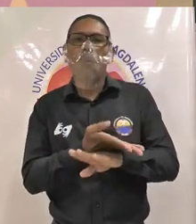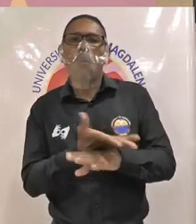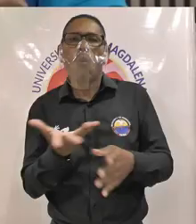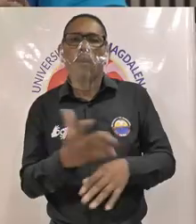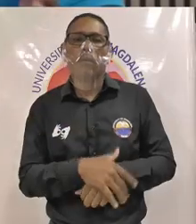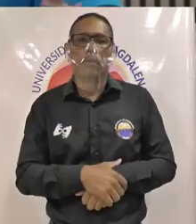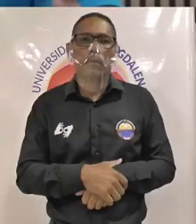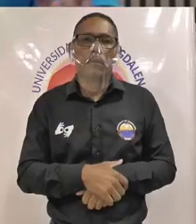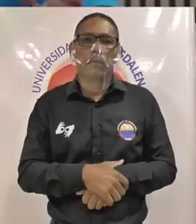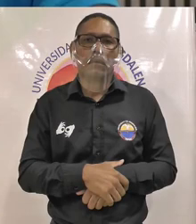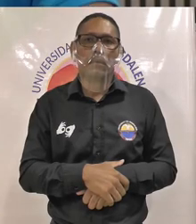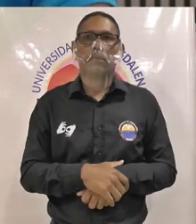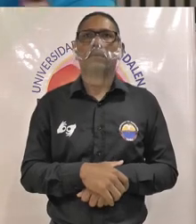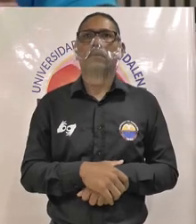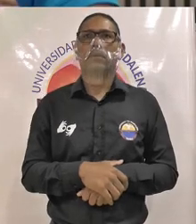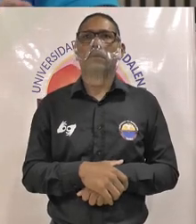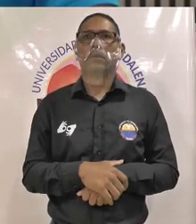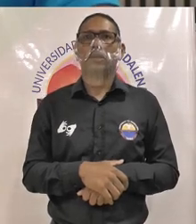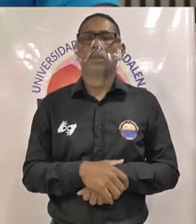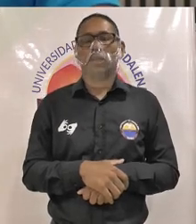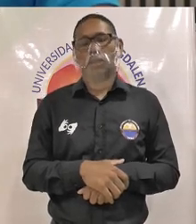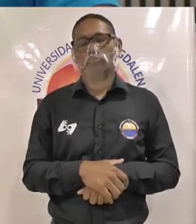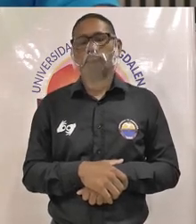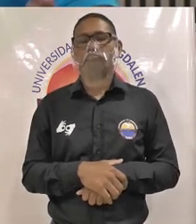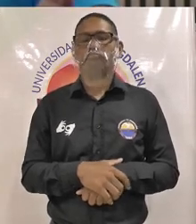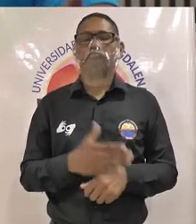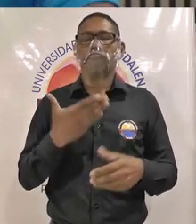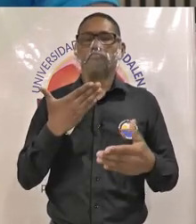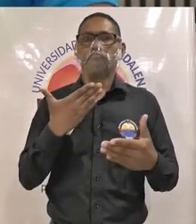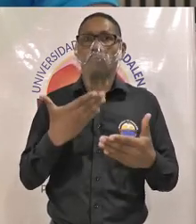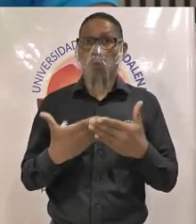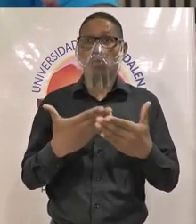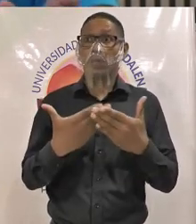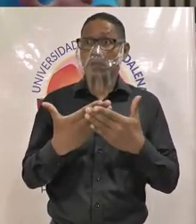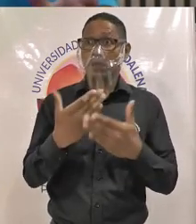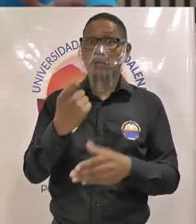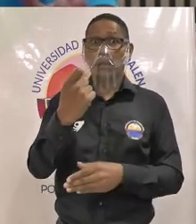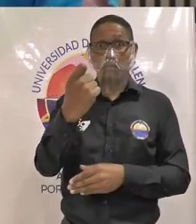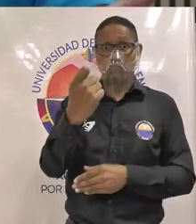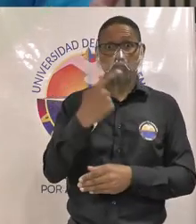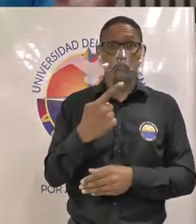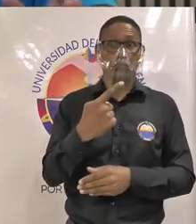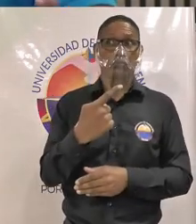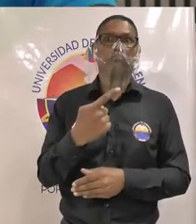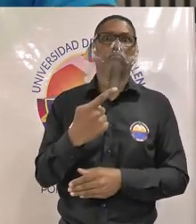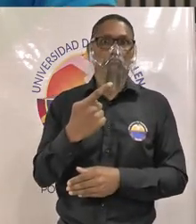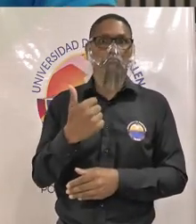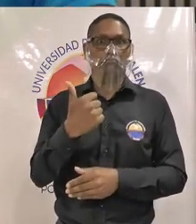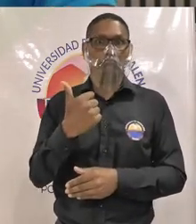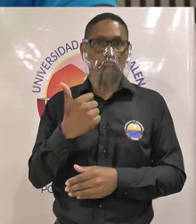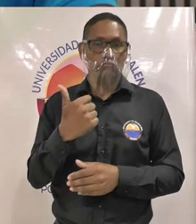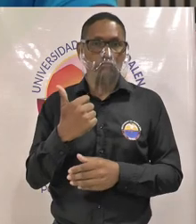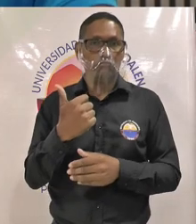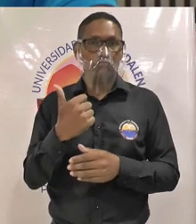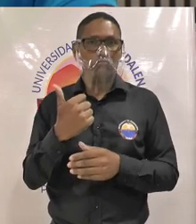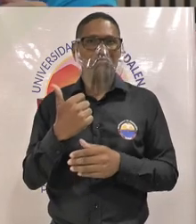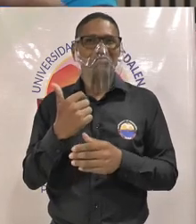bueno inicialmente agradecer por esa pregunta en concreto ya que en el componente de la